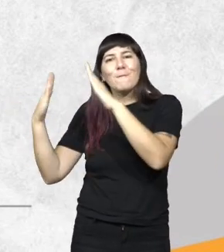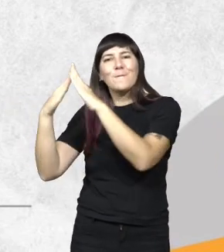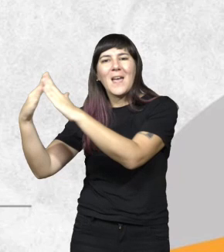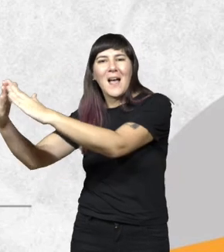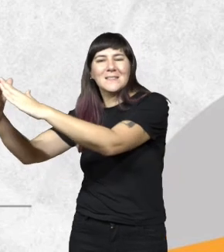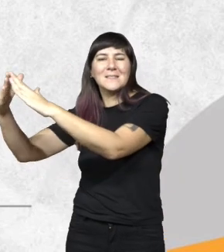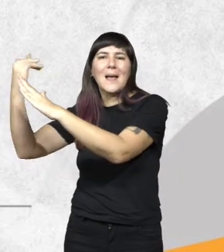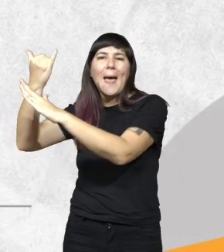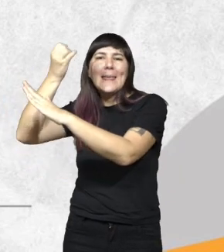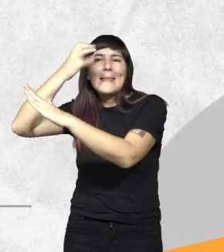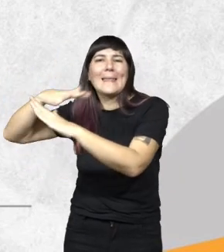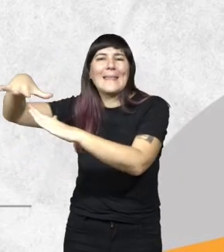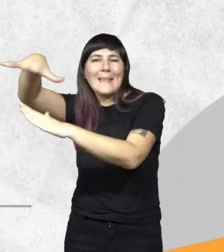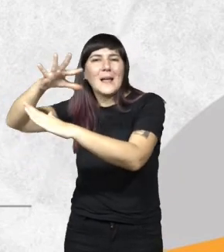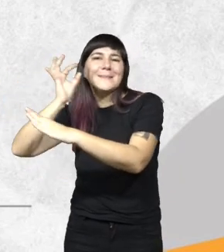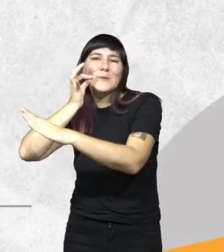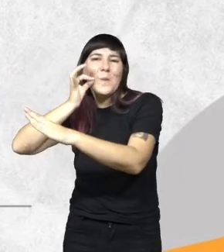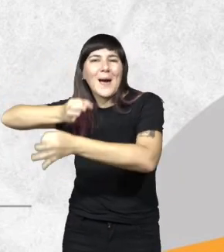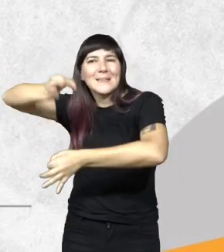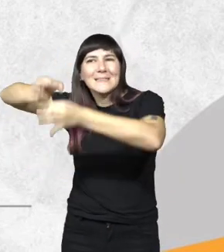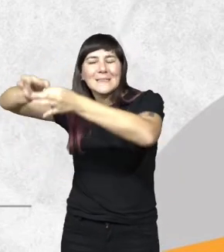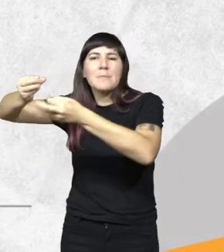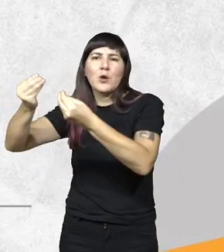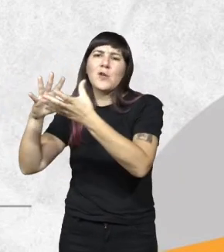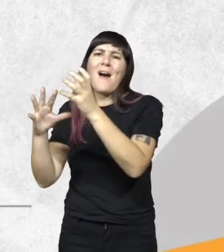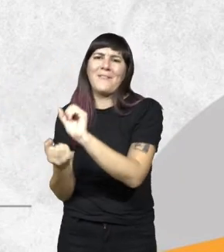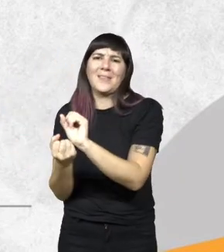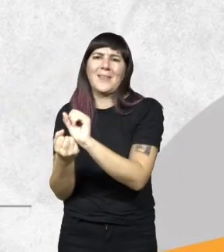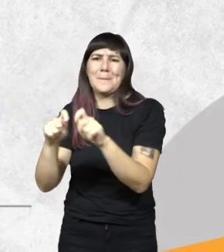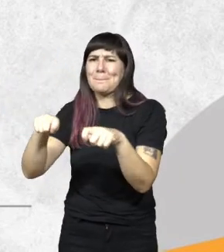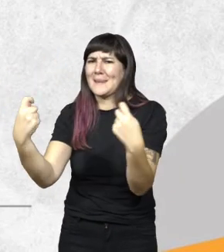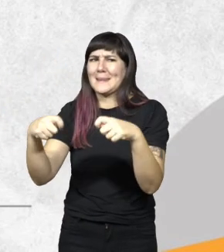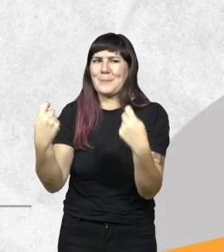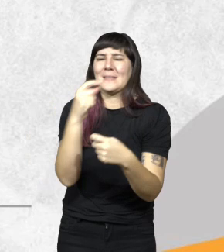grandes extensiones con grandes hectáreas de caña de azúcar por eso afecta tanto el fuego a la población